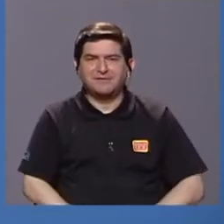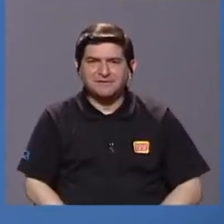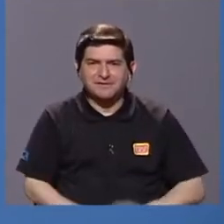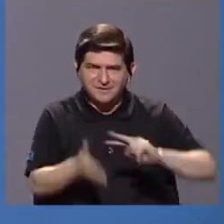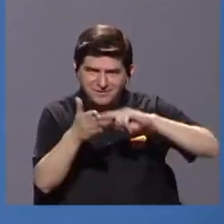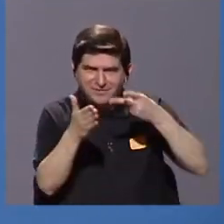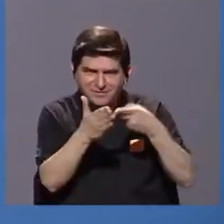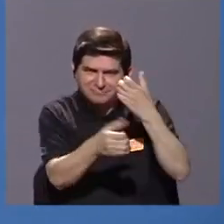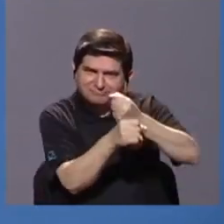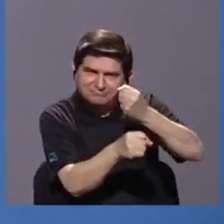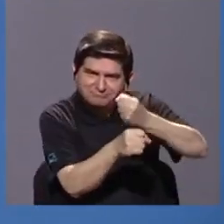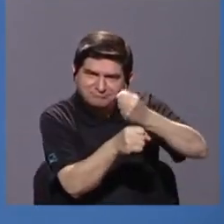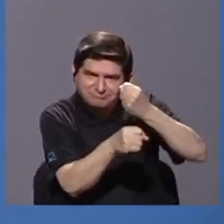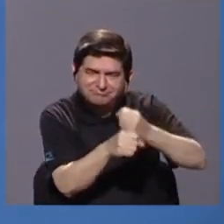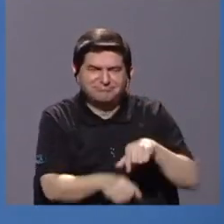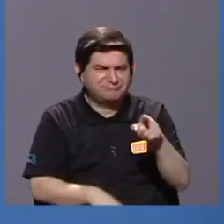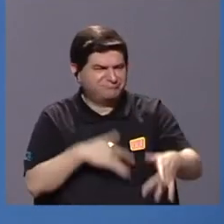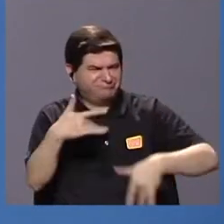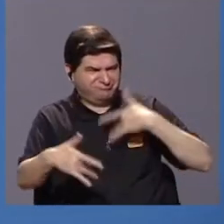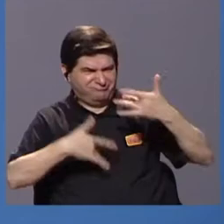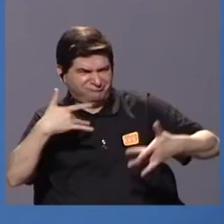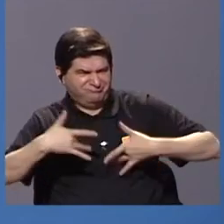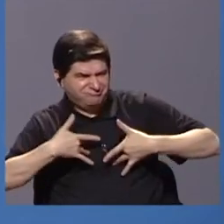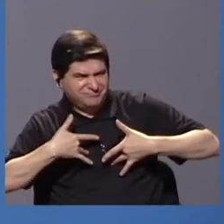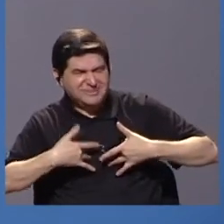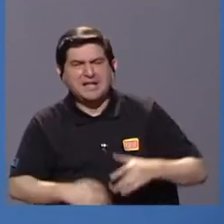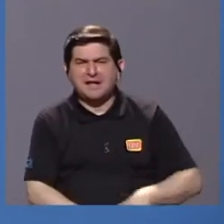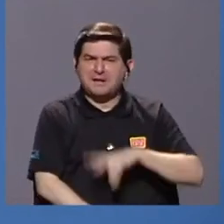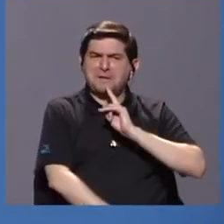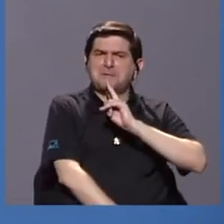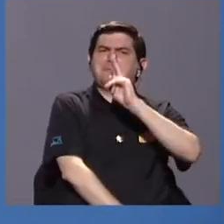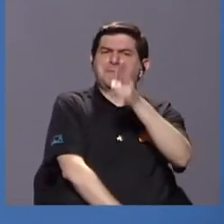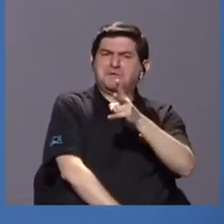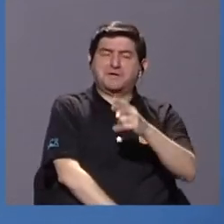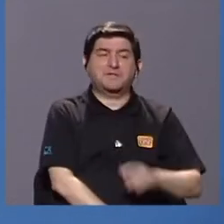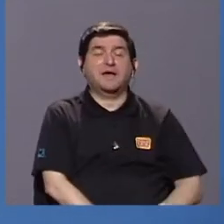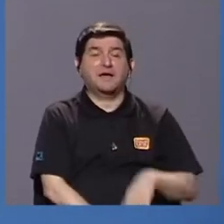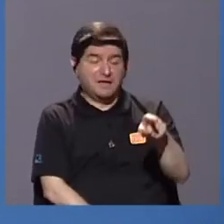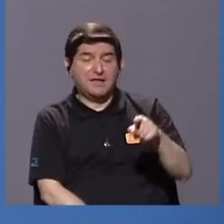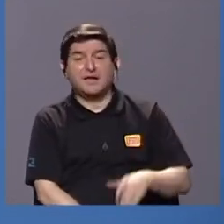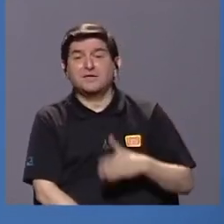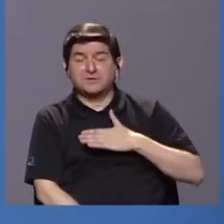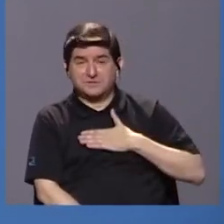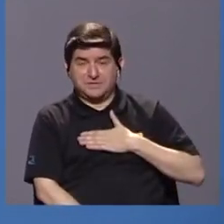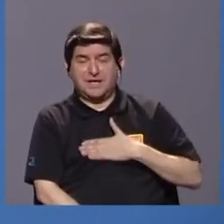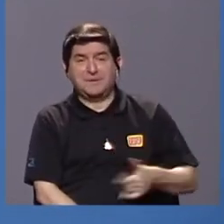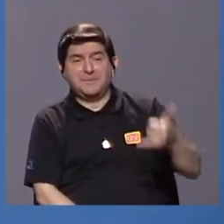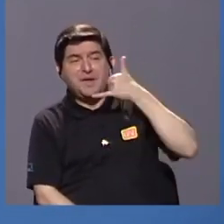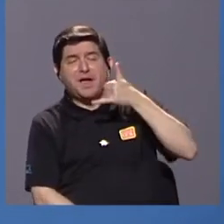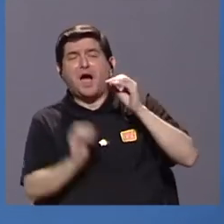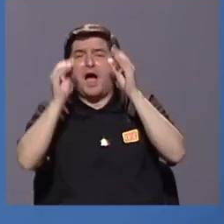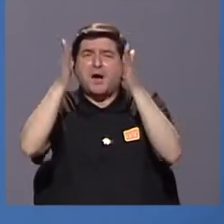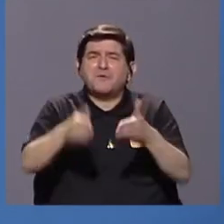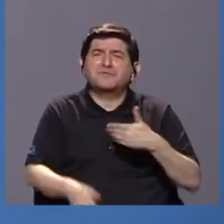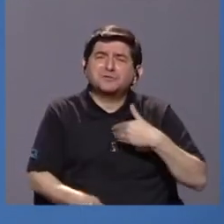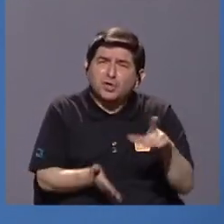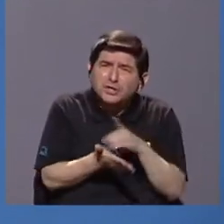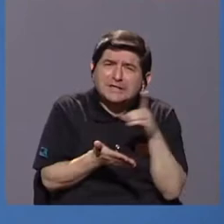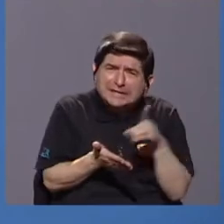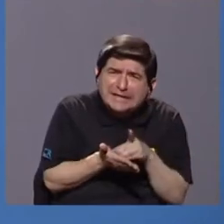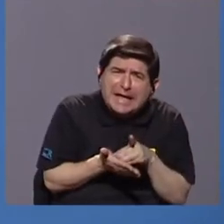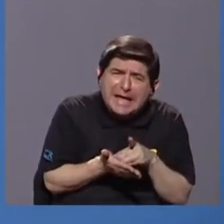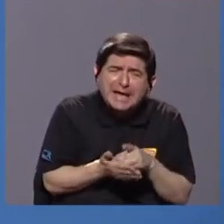este trabajo. Ellos sienten que, ¿cómo es que se llama?, que de verdad. Y me llaman mucho, me llaman mucho, profesor, ¿tiene diccionarios?